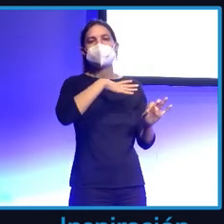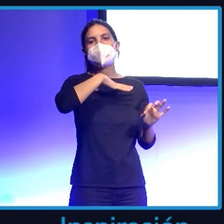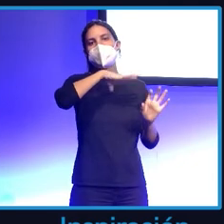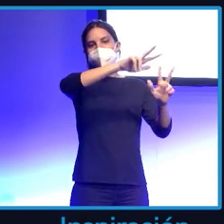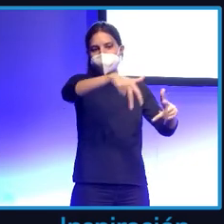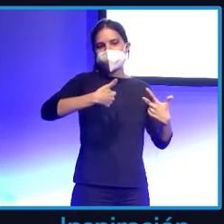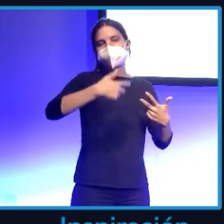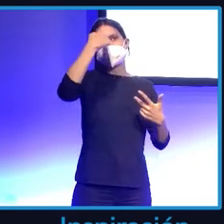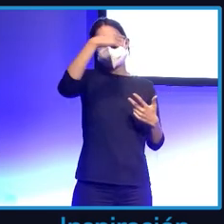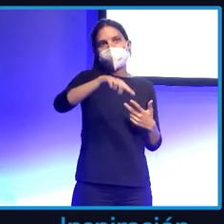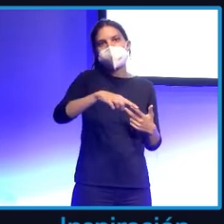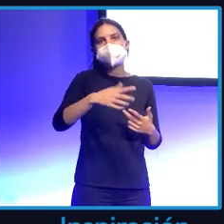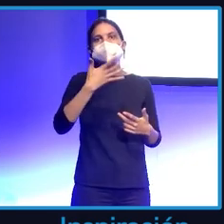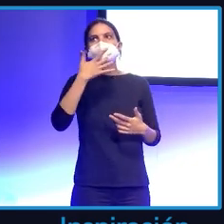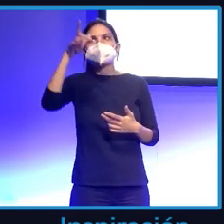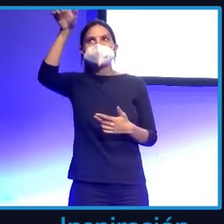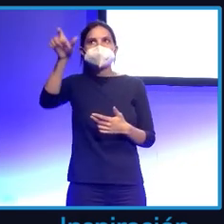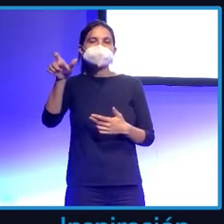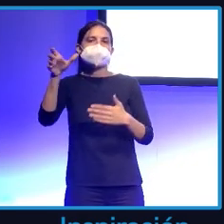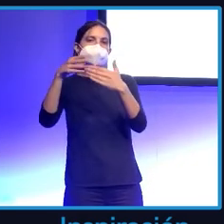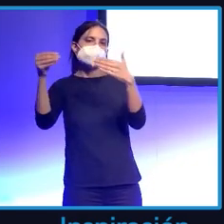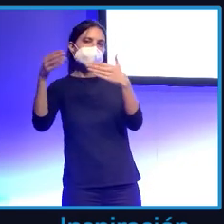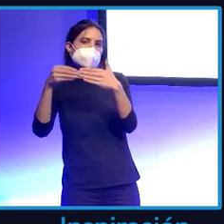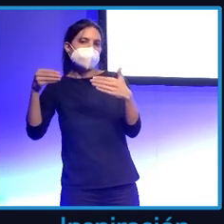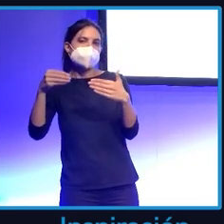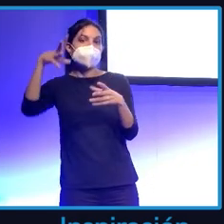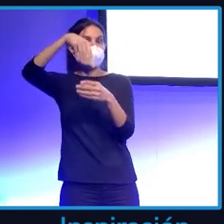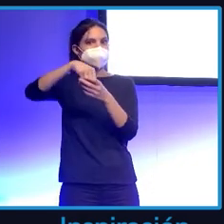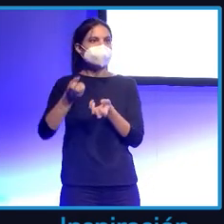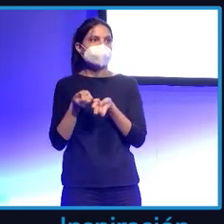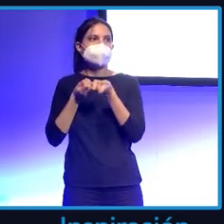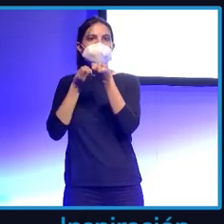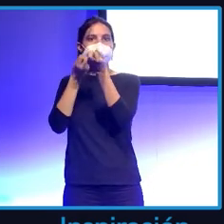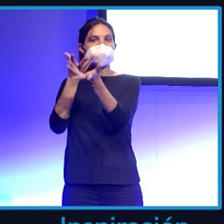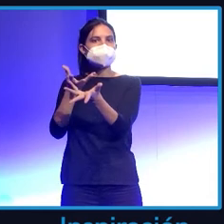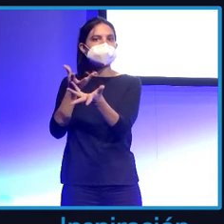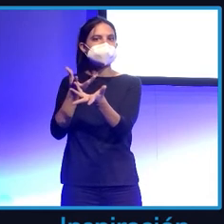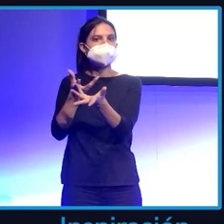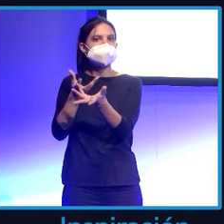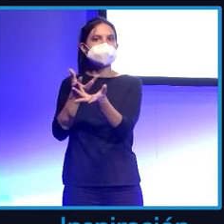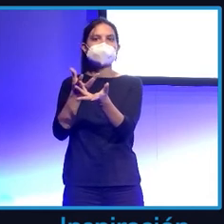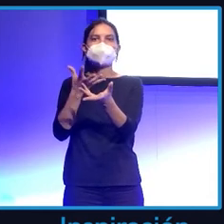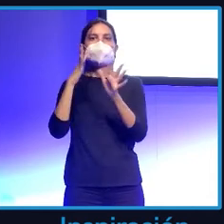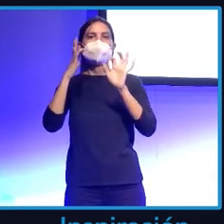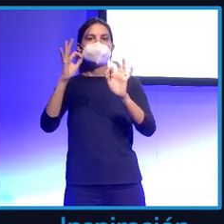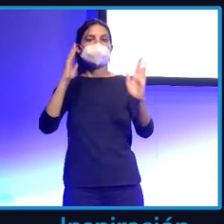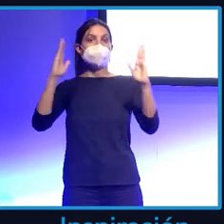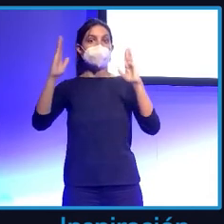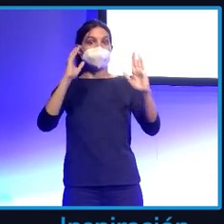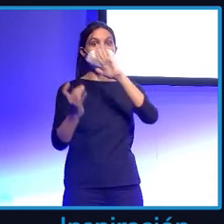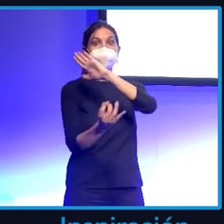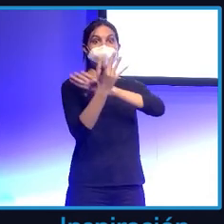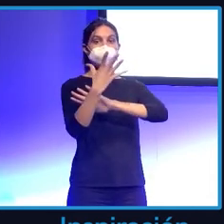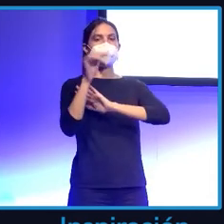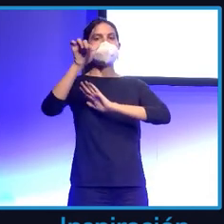usuario que creó ese documento o información respecto a qué aplicación utilizó, cuándo fue creado o cuándo fue la última vez que se